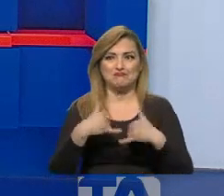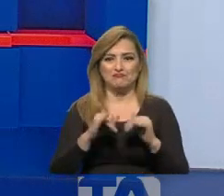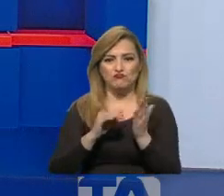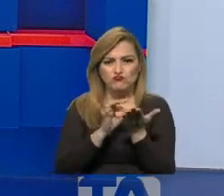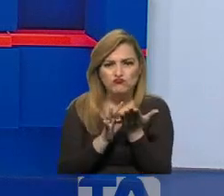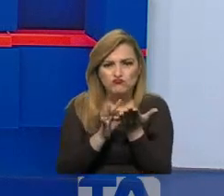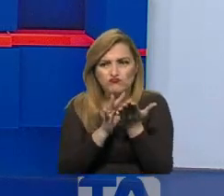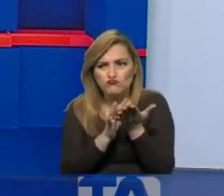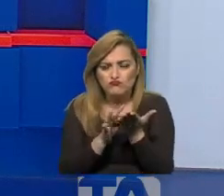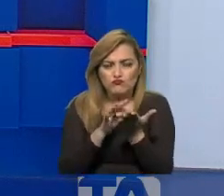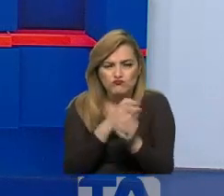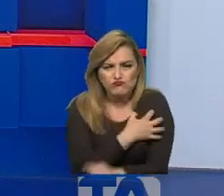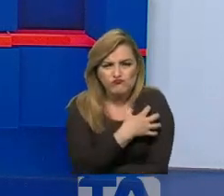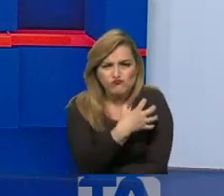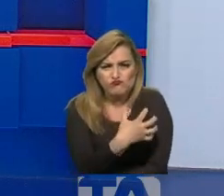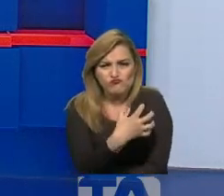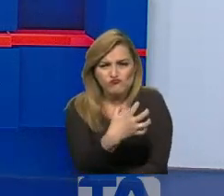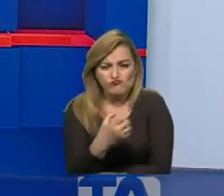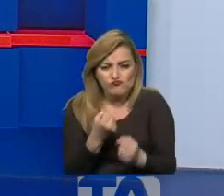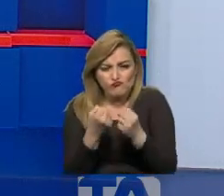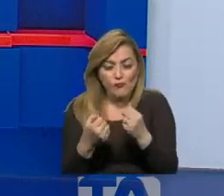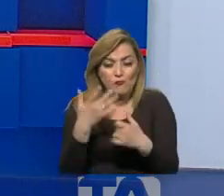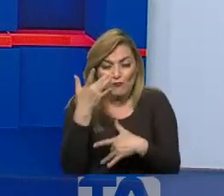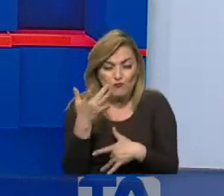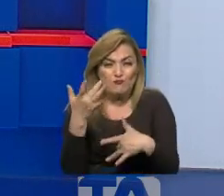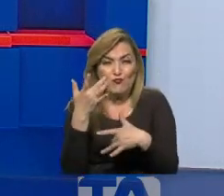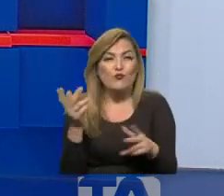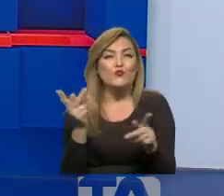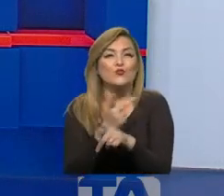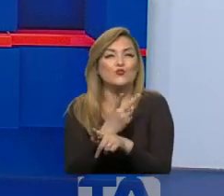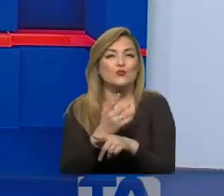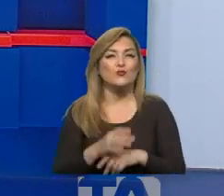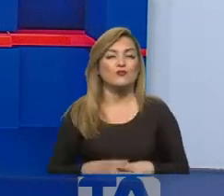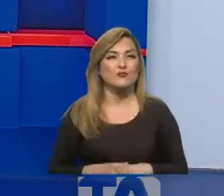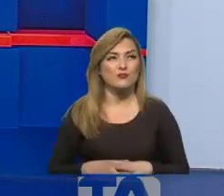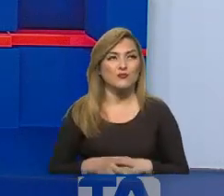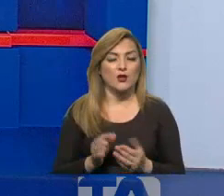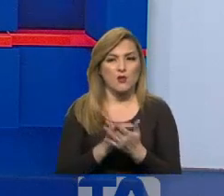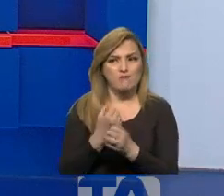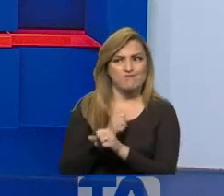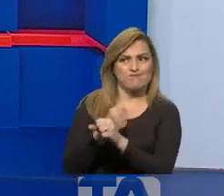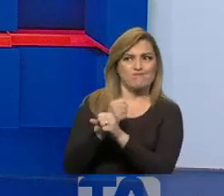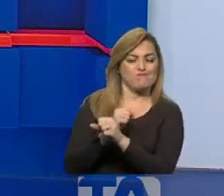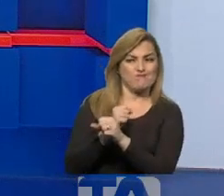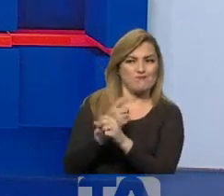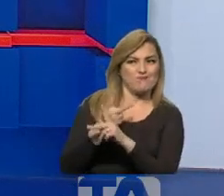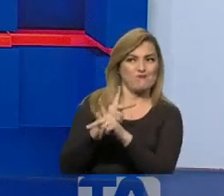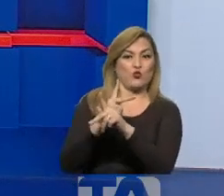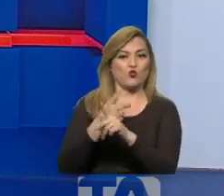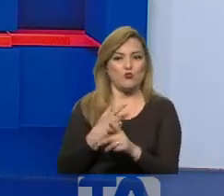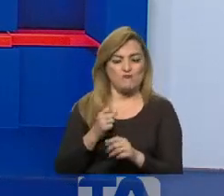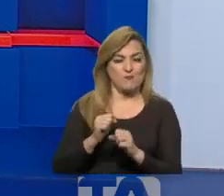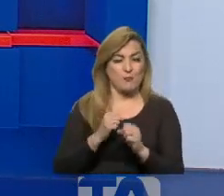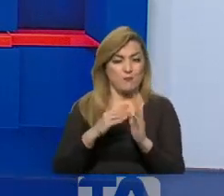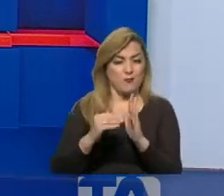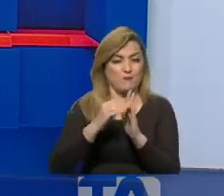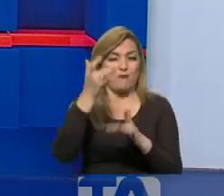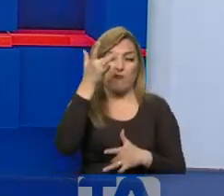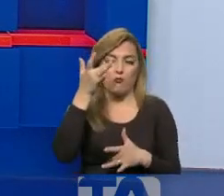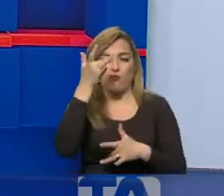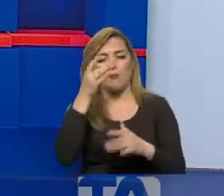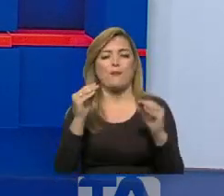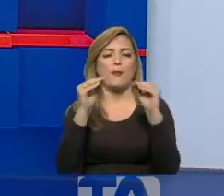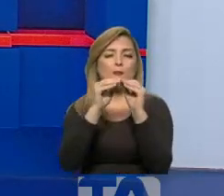adaptar y me voy a hacer más fuerte para que la siguiente vez no me reconozca el sistema inmunológico. De esta forma, nosotros sabemos que las